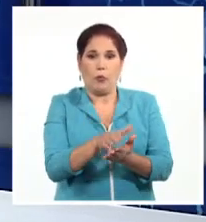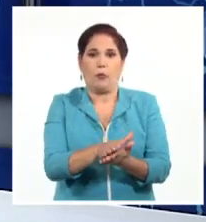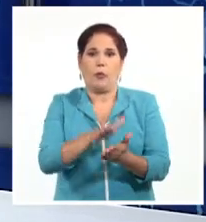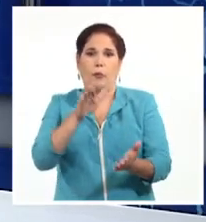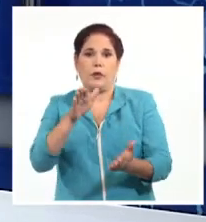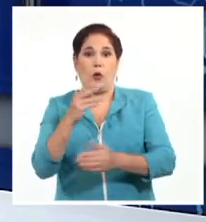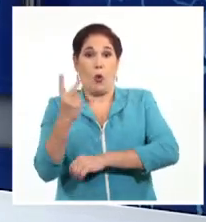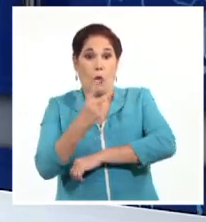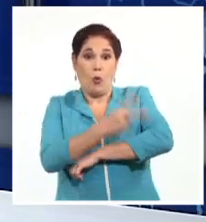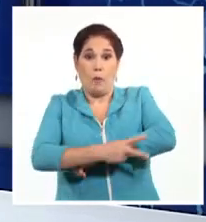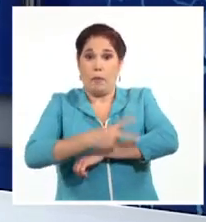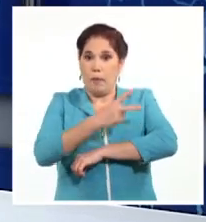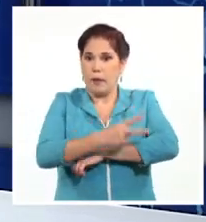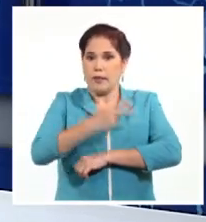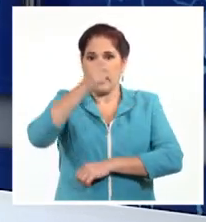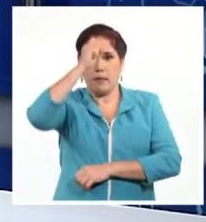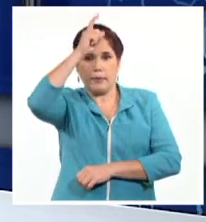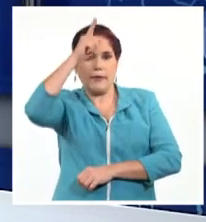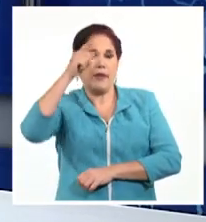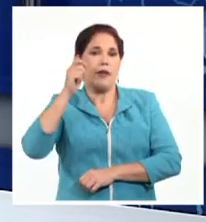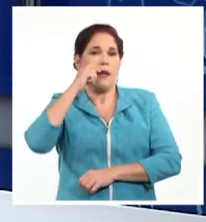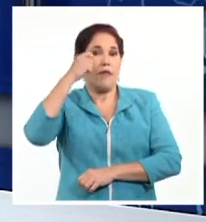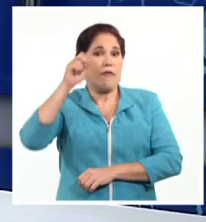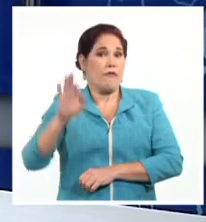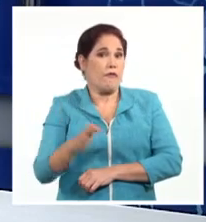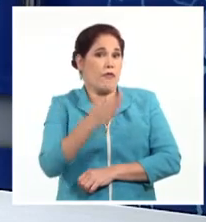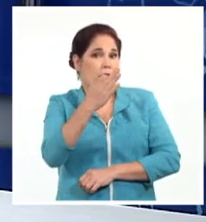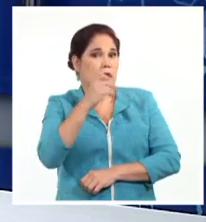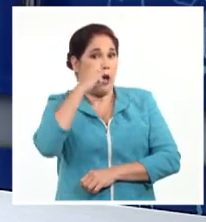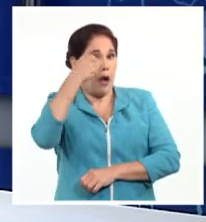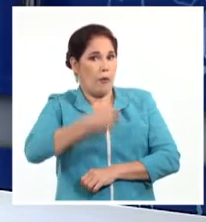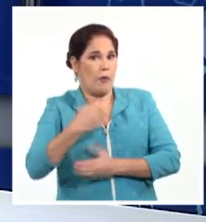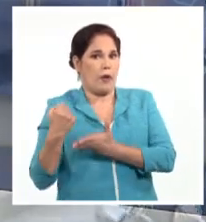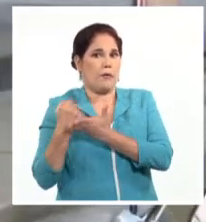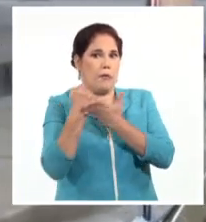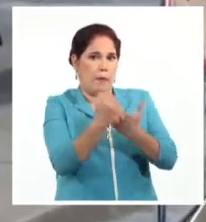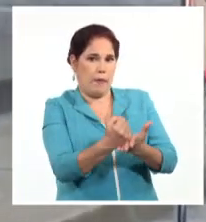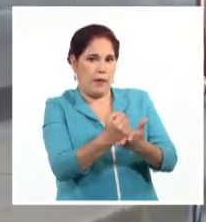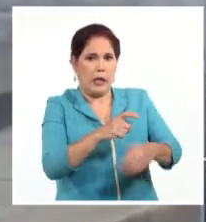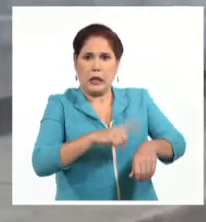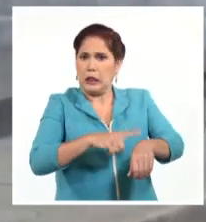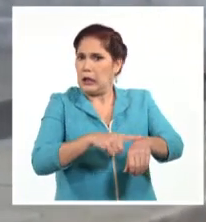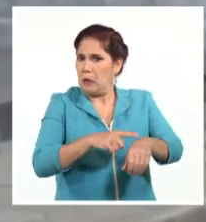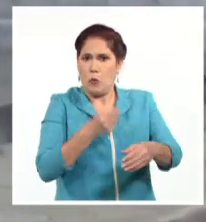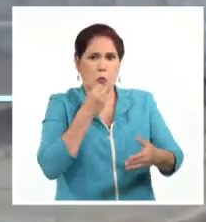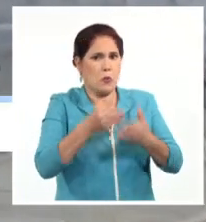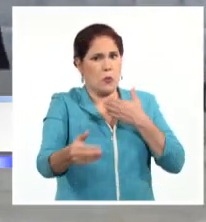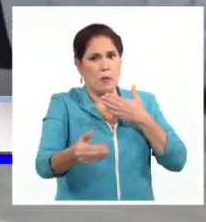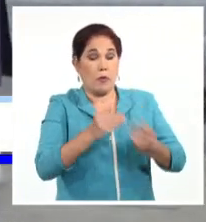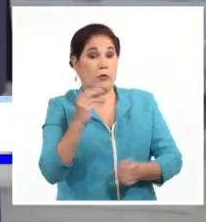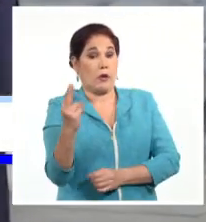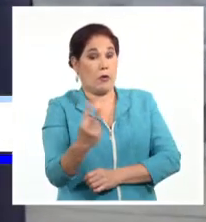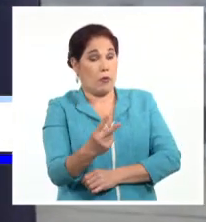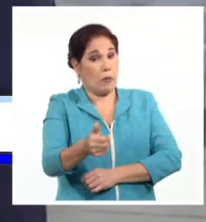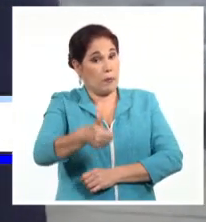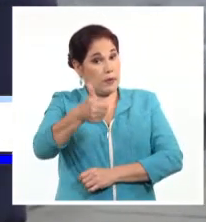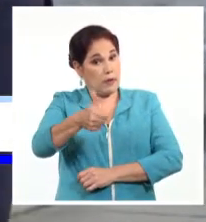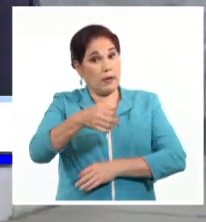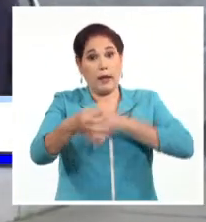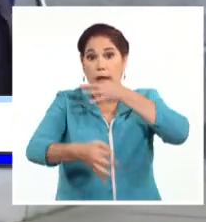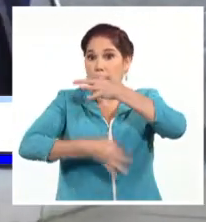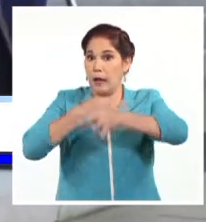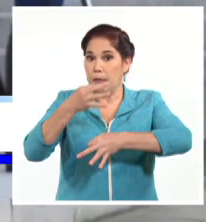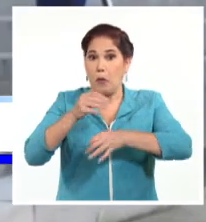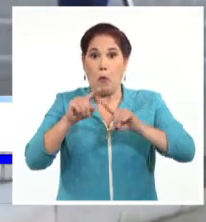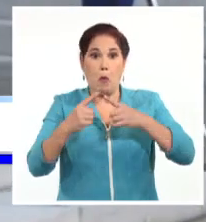sus países seguirán apoyando a Ucrania el tiempo que sea necesario. Ambos dirigentes hicieron estas declaraciones tras la